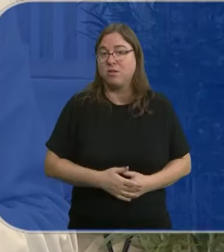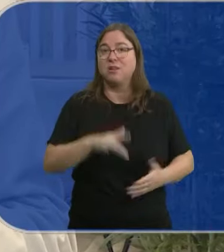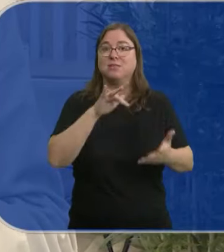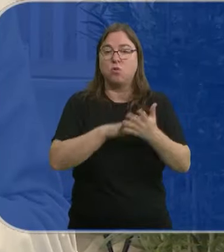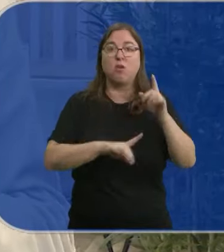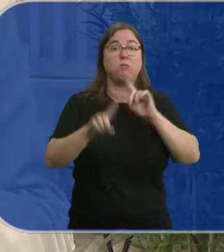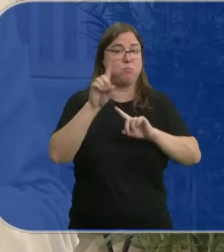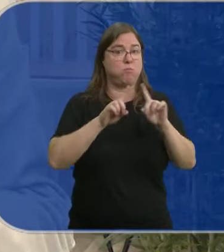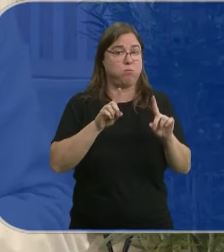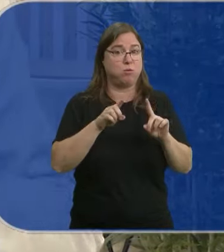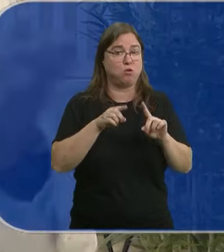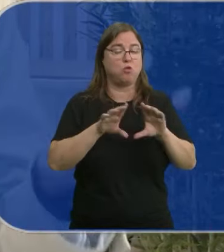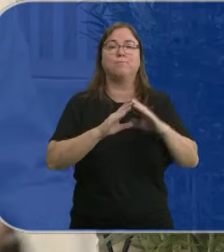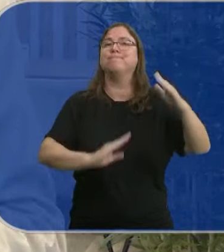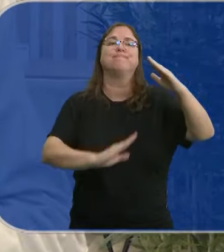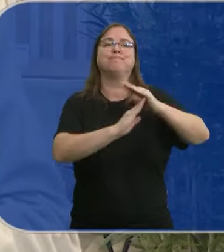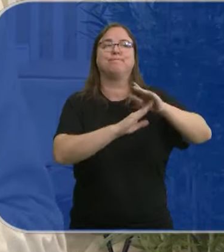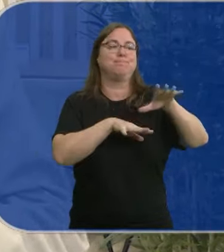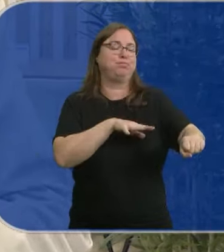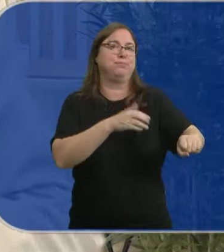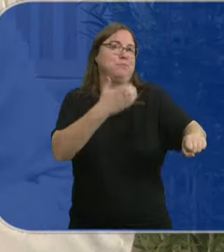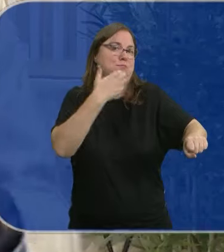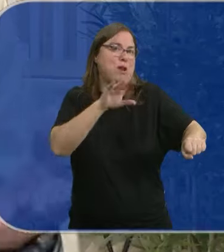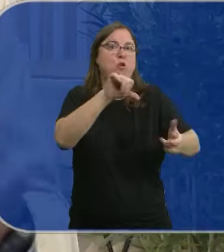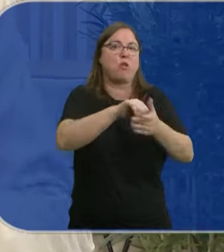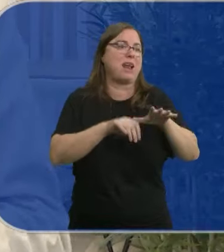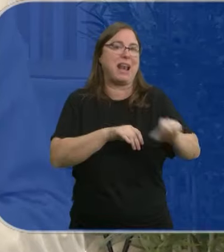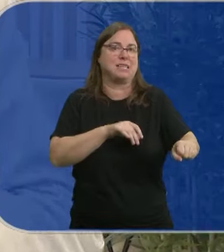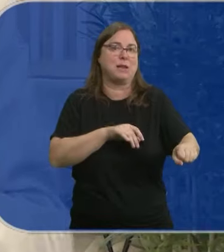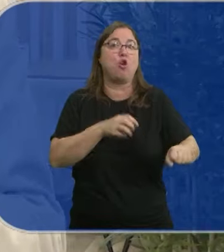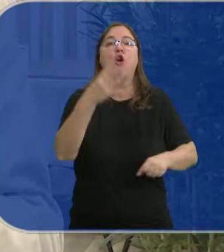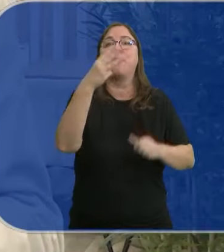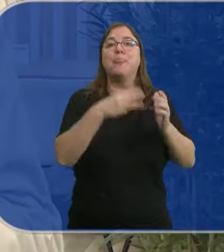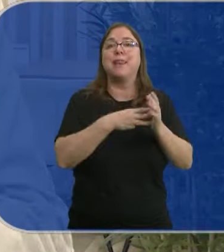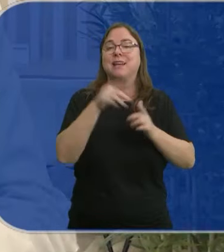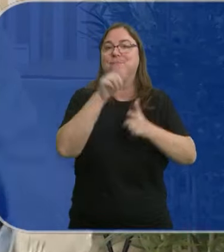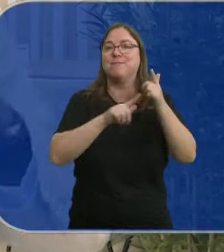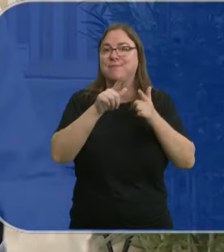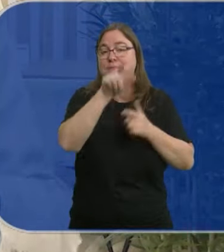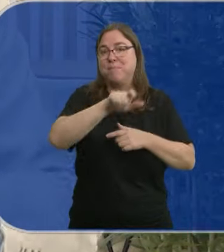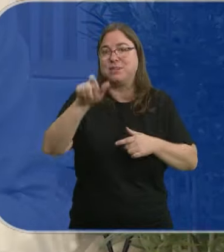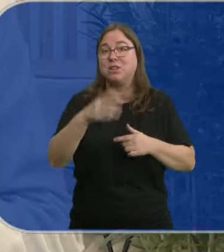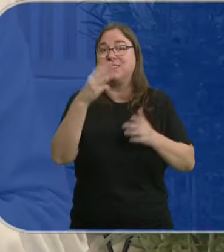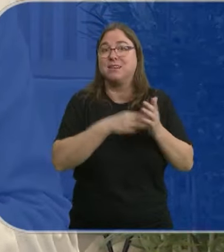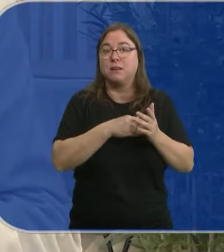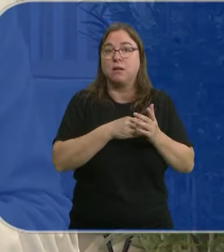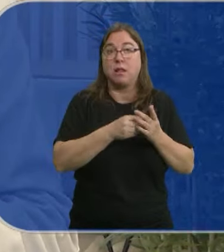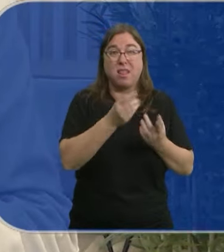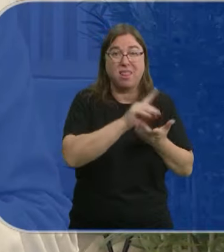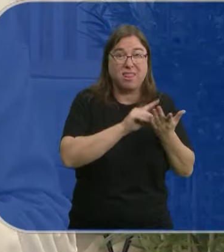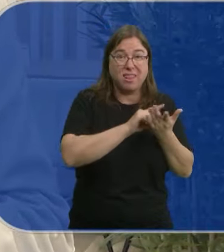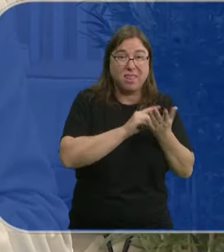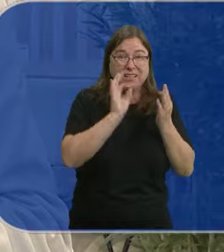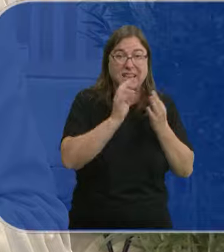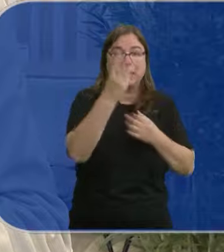van a encontrar con un problema de que ellos hacen un bloqueo, vamos a suponer, en una ciudad de 3.000 pasajeros y van a tener que recabar los